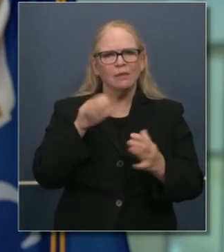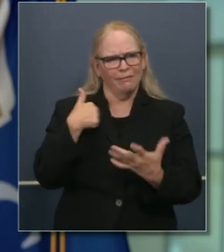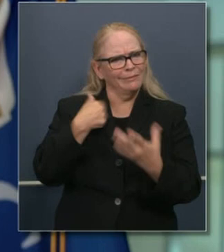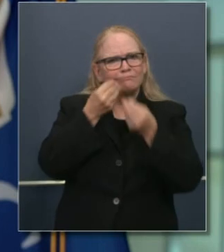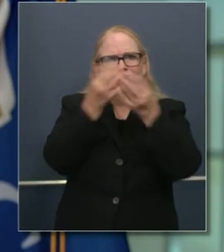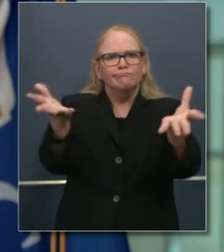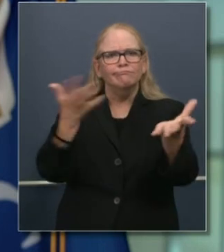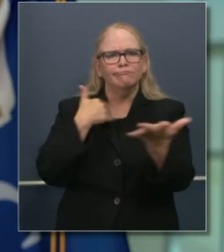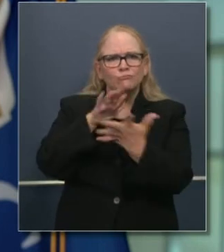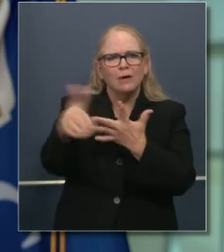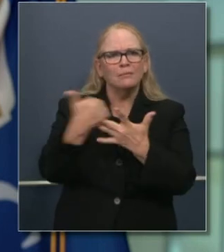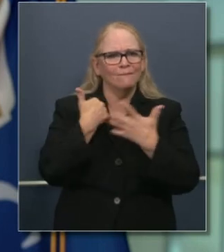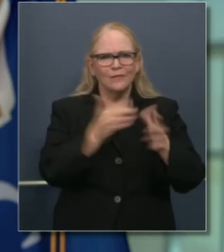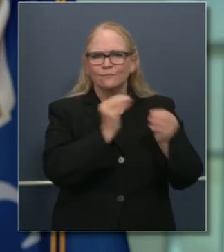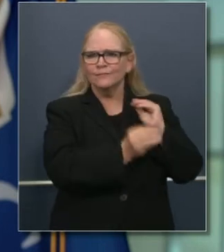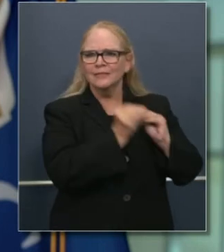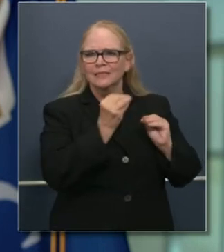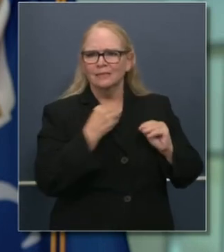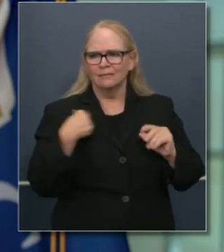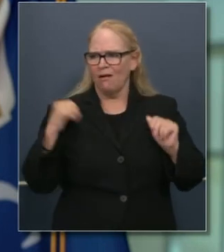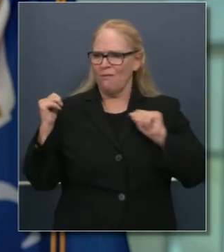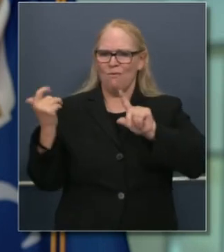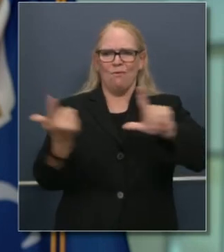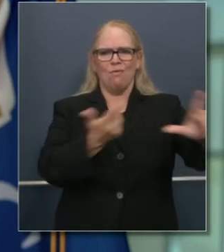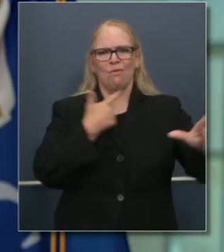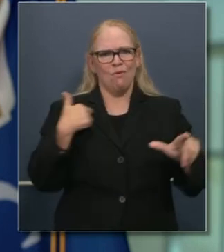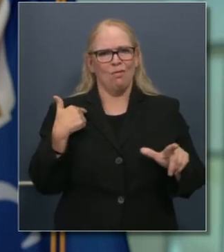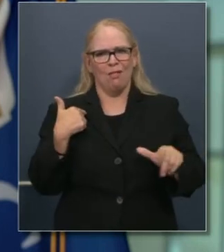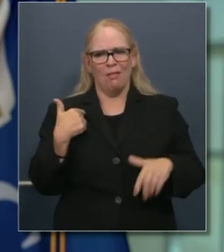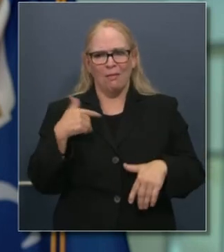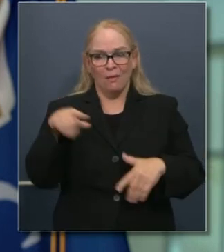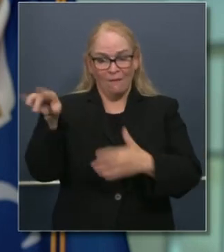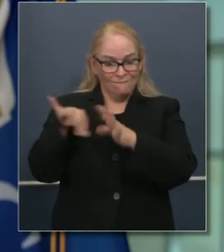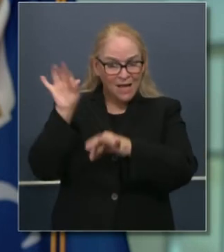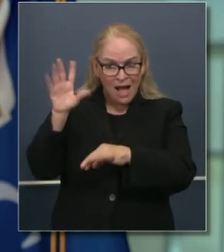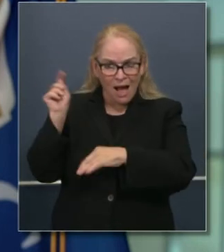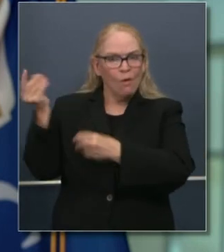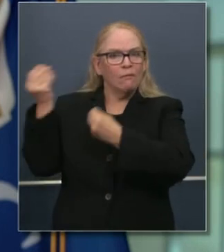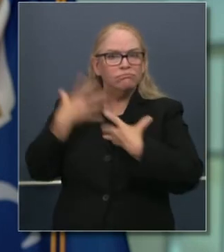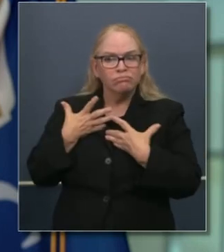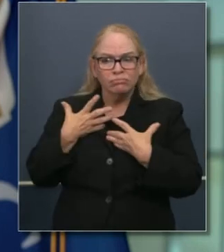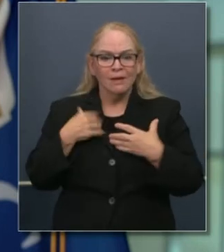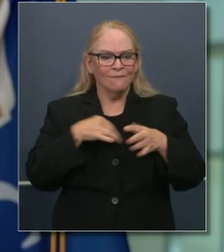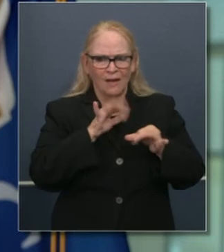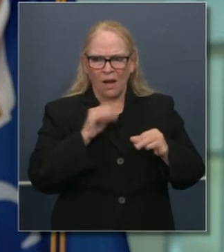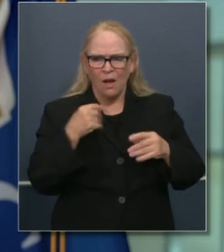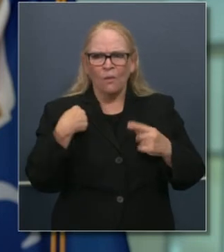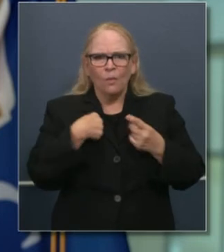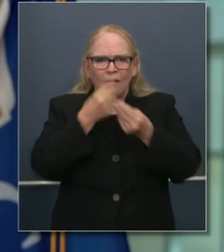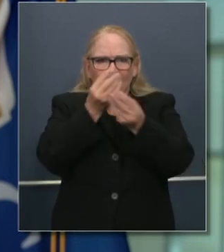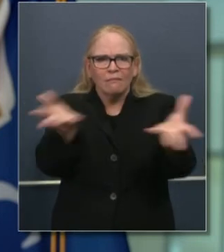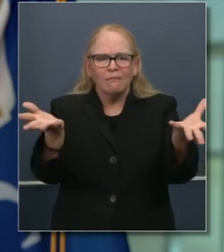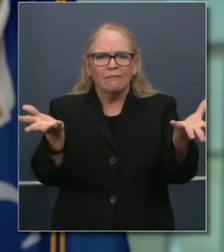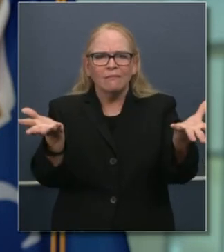transparente, como lo ha hecho el doctor Gaudí y otros en la administración, desde que lo descubrimos todos nosotros y seguir adelante,